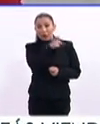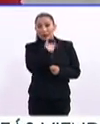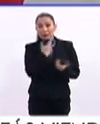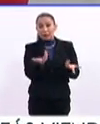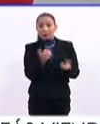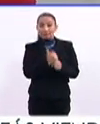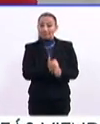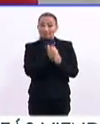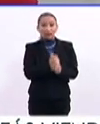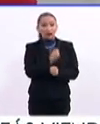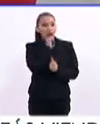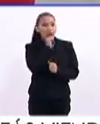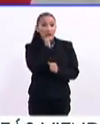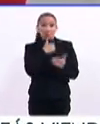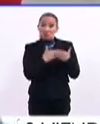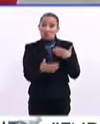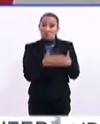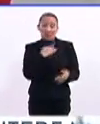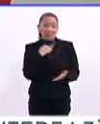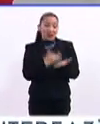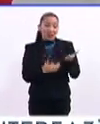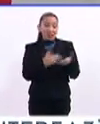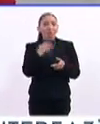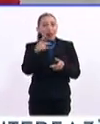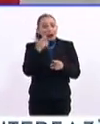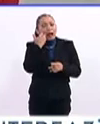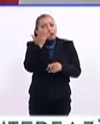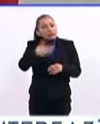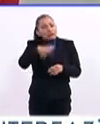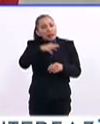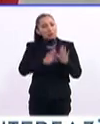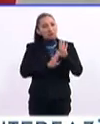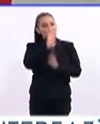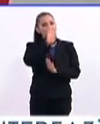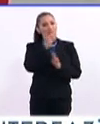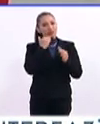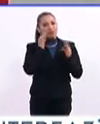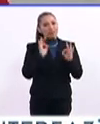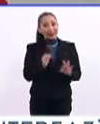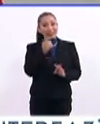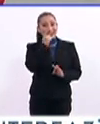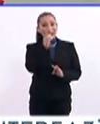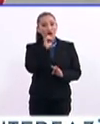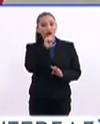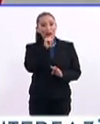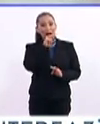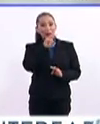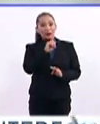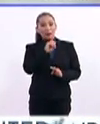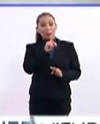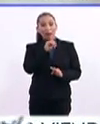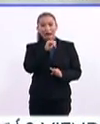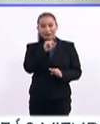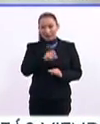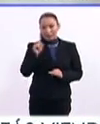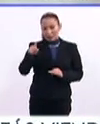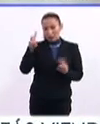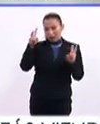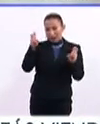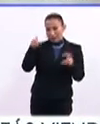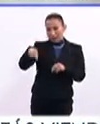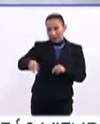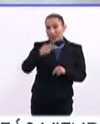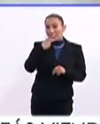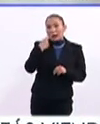ese sacrificio, todavía no somos modernos, pero ahora andamos en búsqueda de nosotros mismos, decía Octavio Paz. En este contexto de